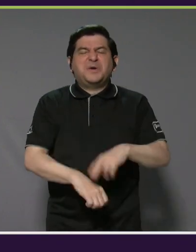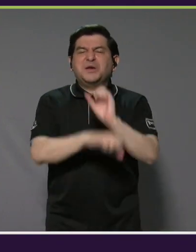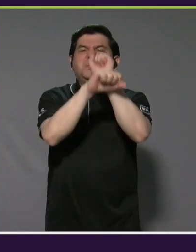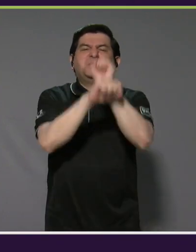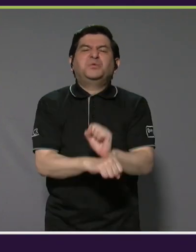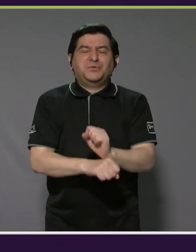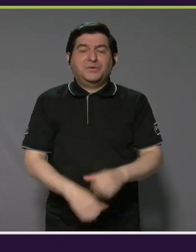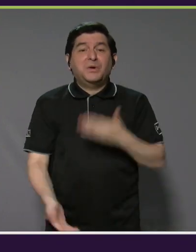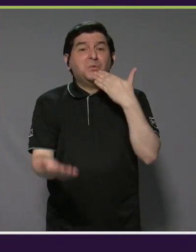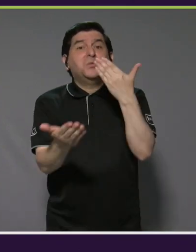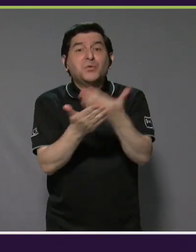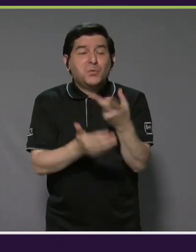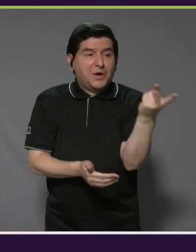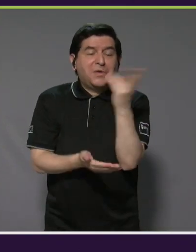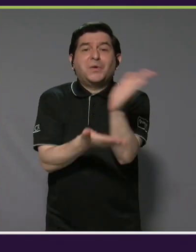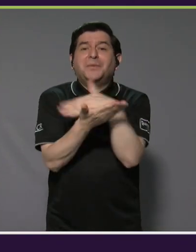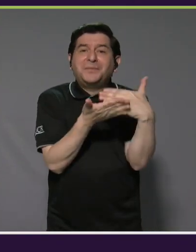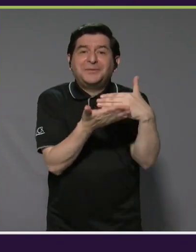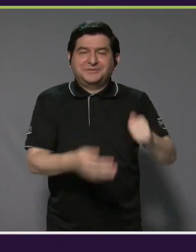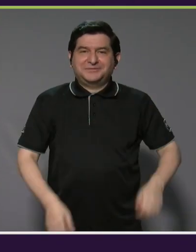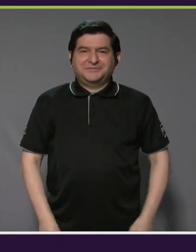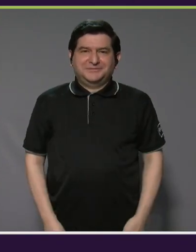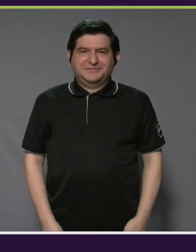Entonces, es bueno para ambas partes.